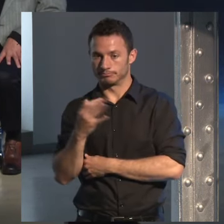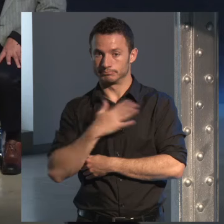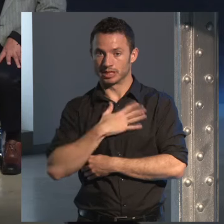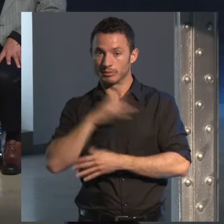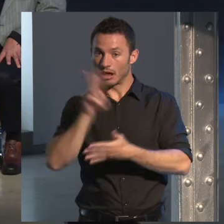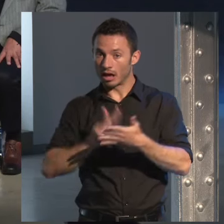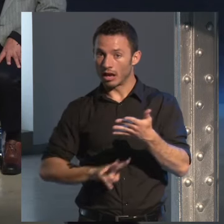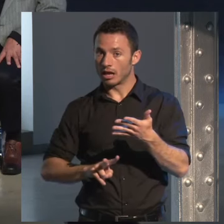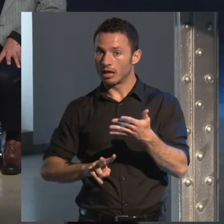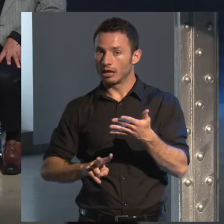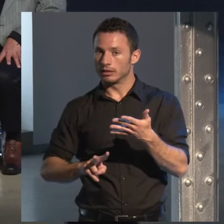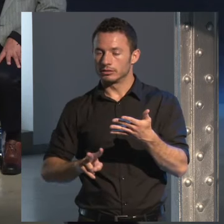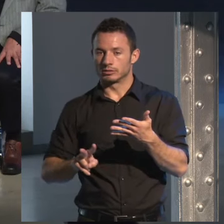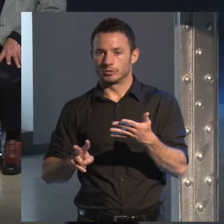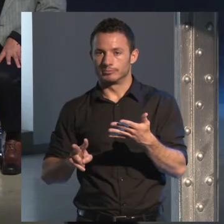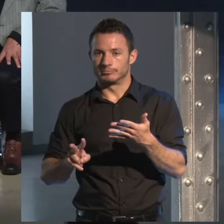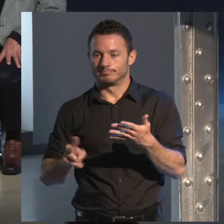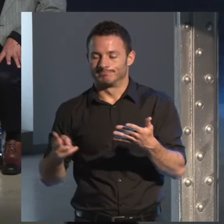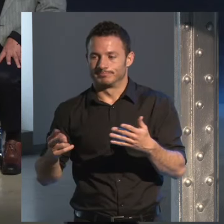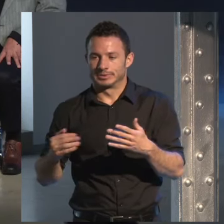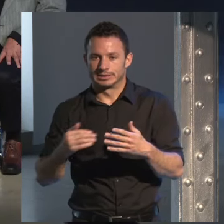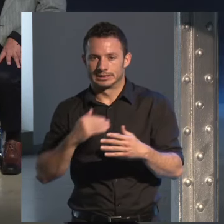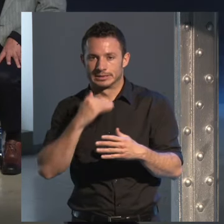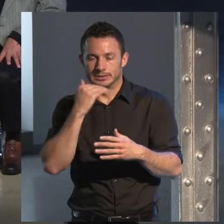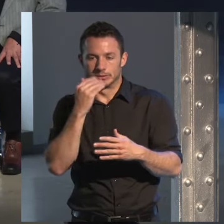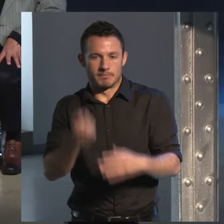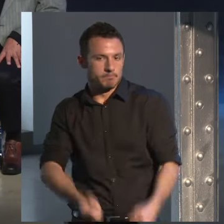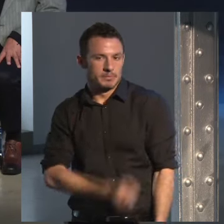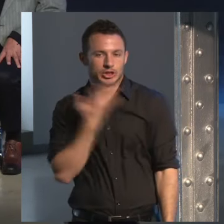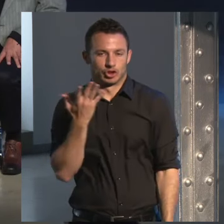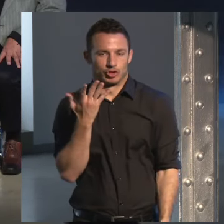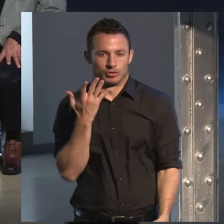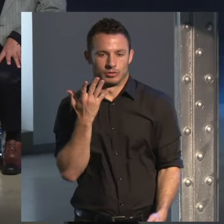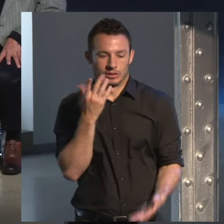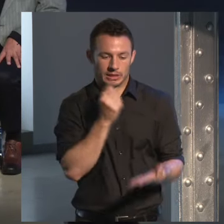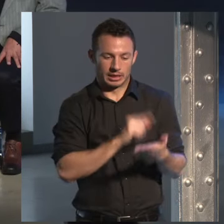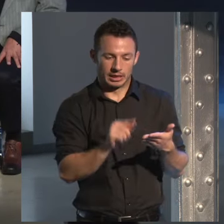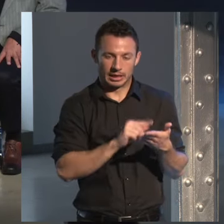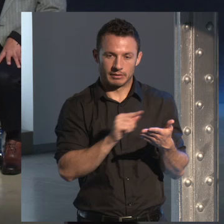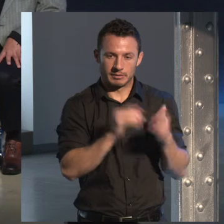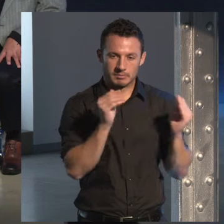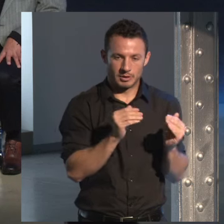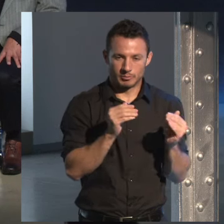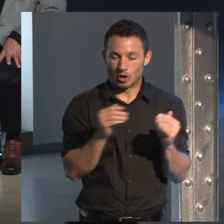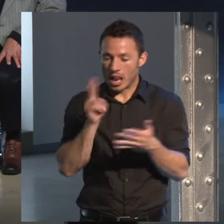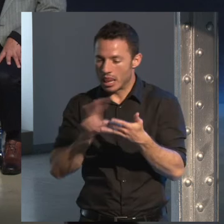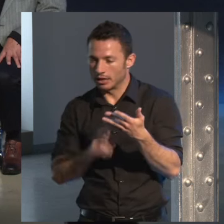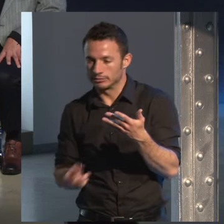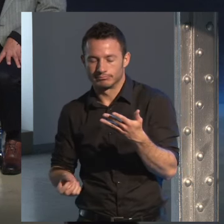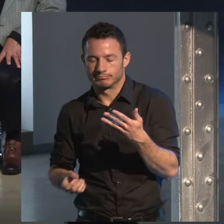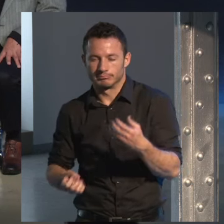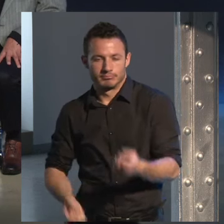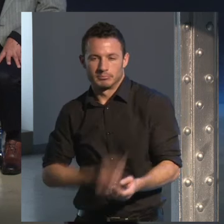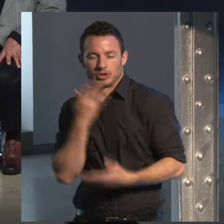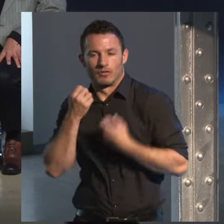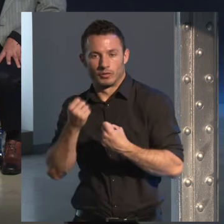siendo la gran pasión yo diría que más que la escritura vivo en el campo a las 8 de la noche se